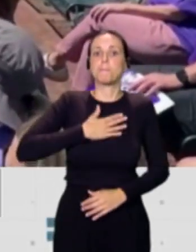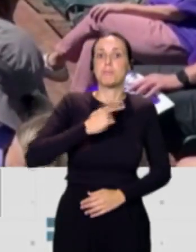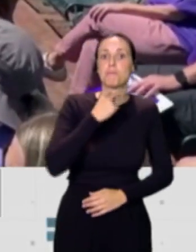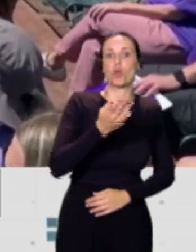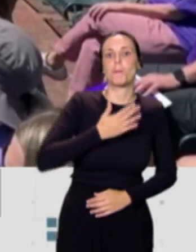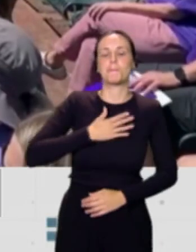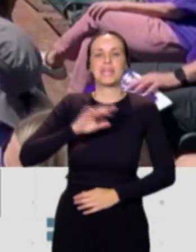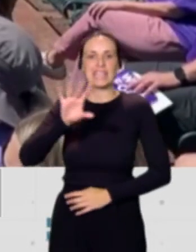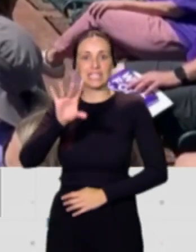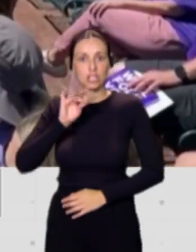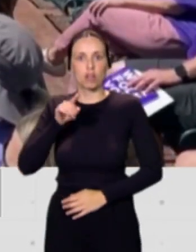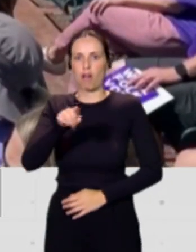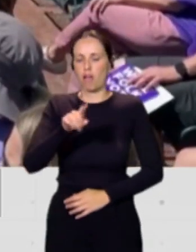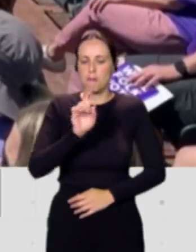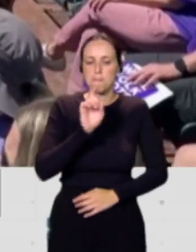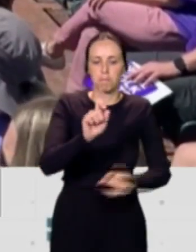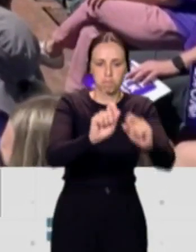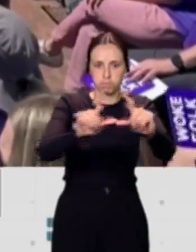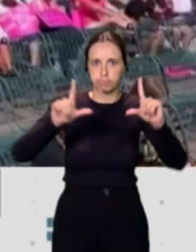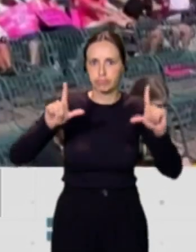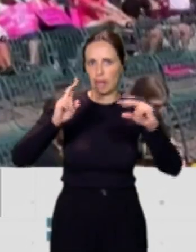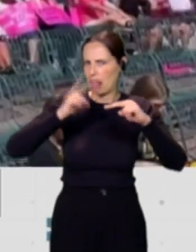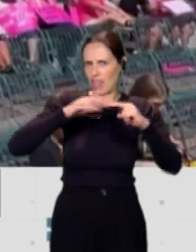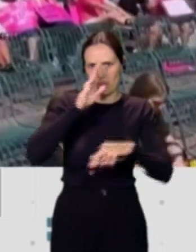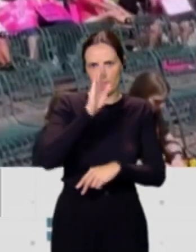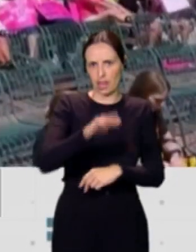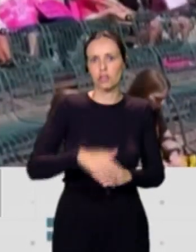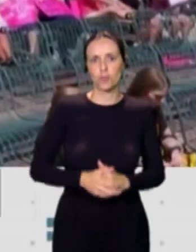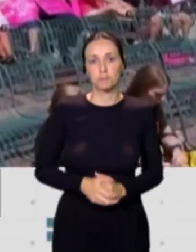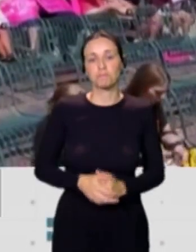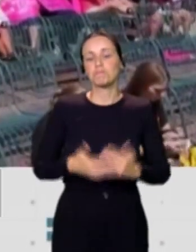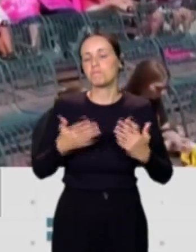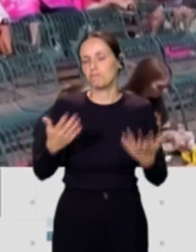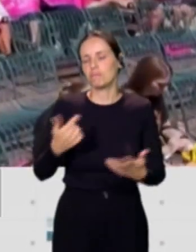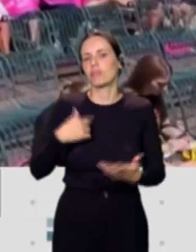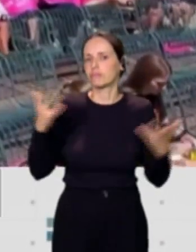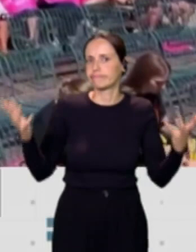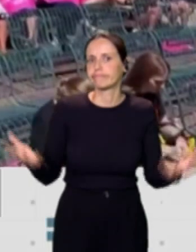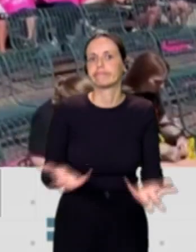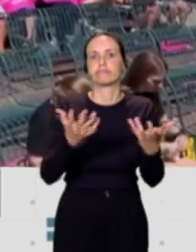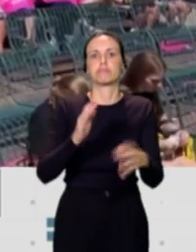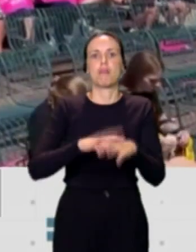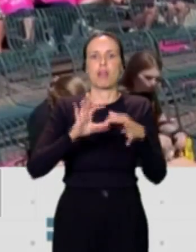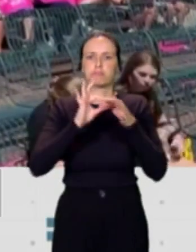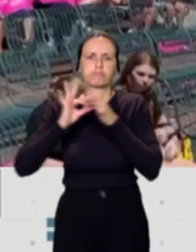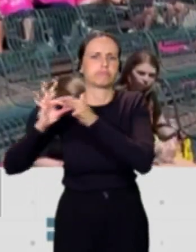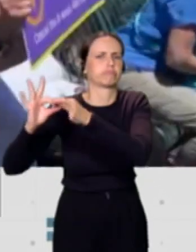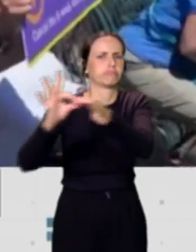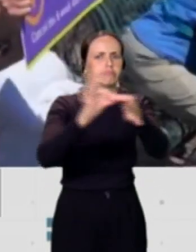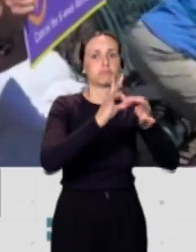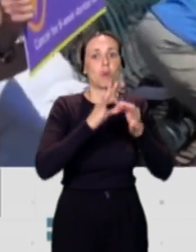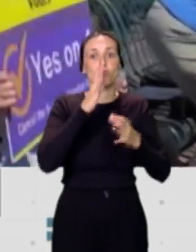es firma y ahí también clicas y tienes el enlace. Así que animamos a que juntemos nuestras voces porque, como siempre,